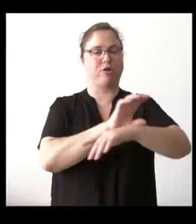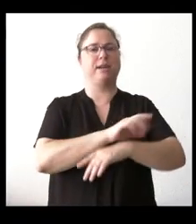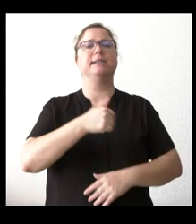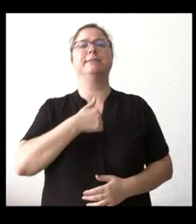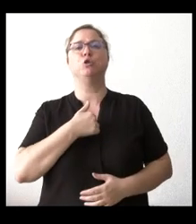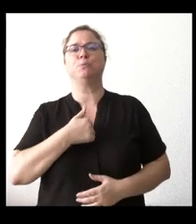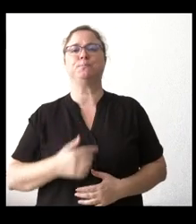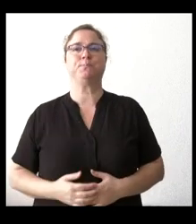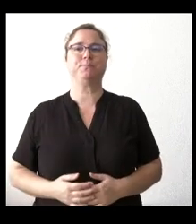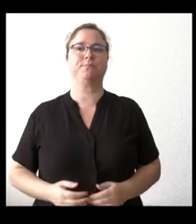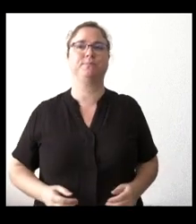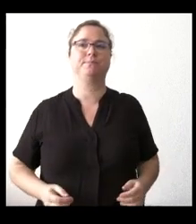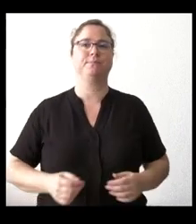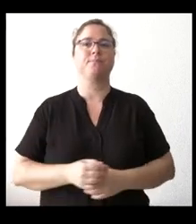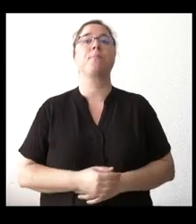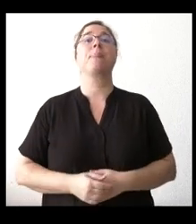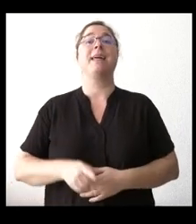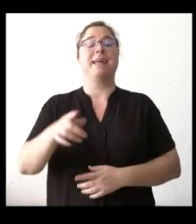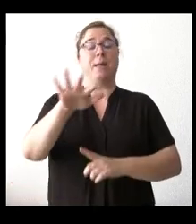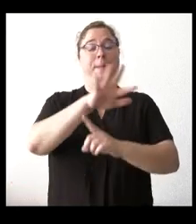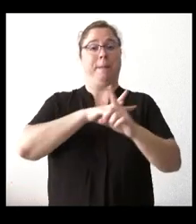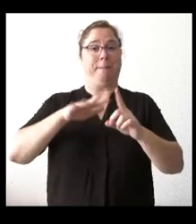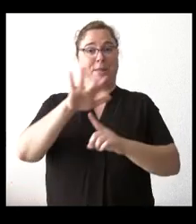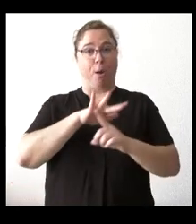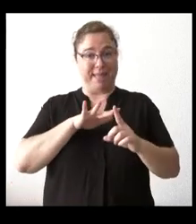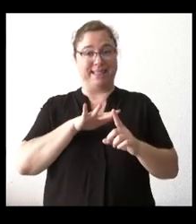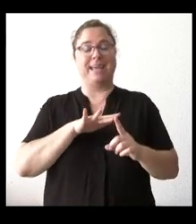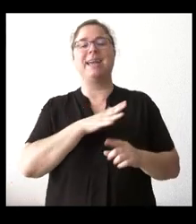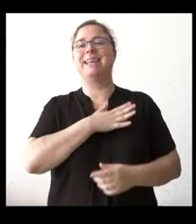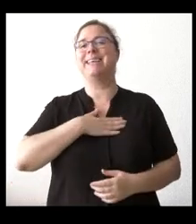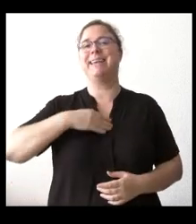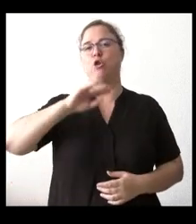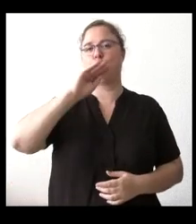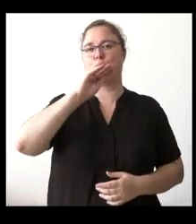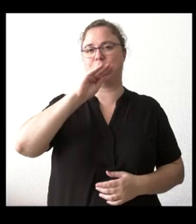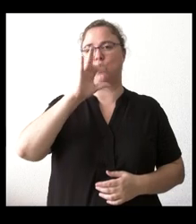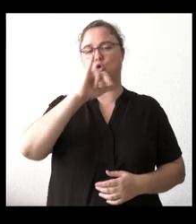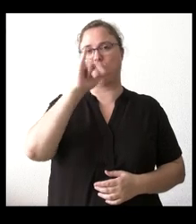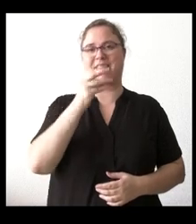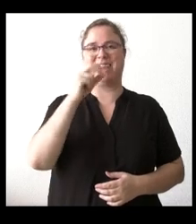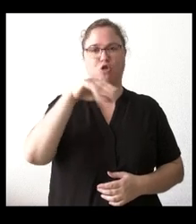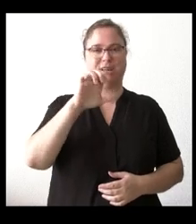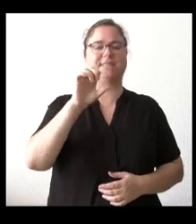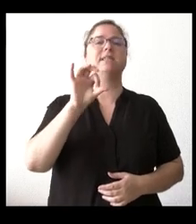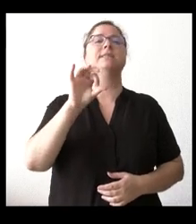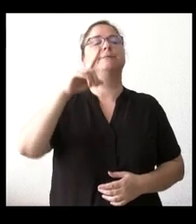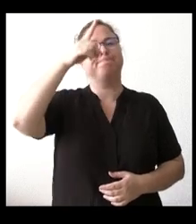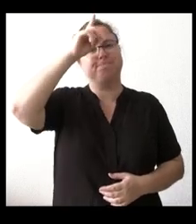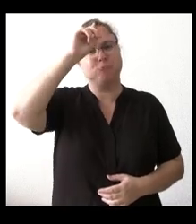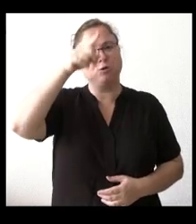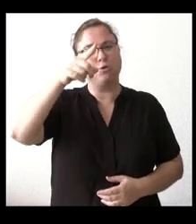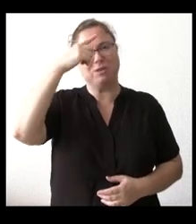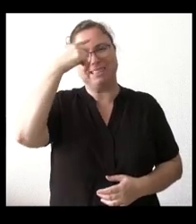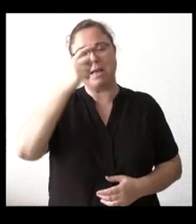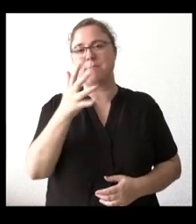para el de Medio Ambiente le quería preguntar sobre el Quiñones no sé si tienen más o menos el